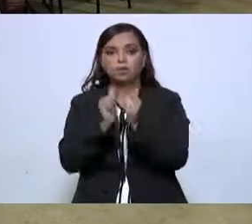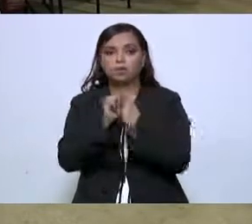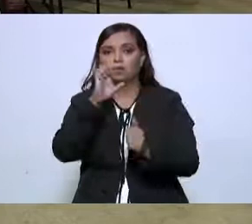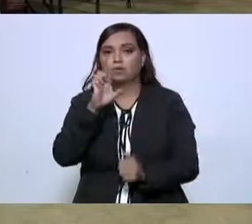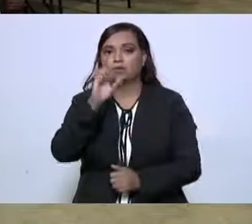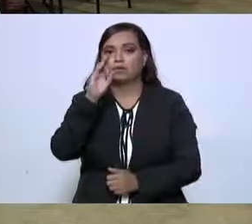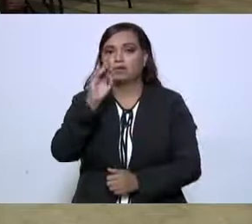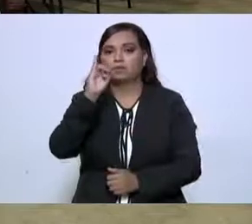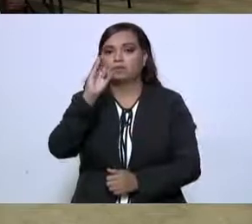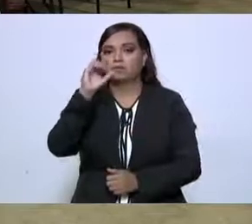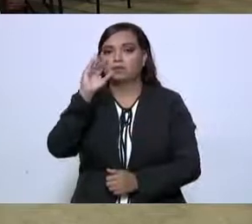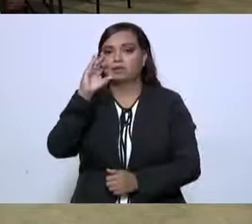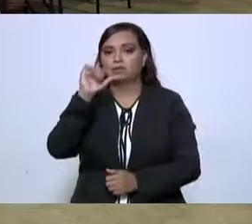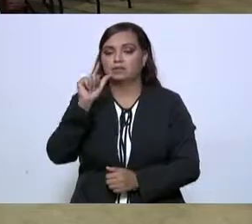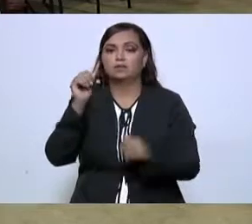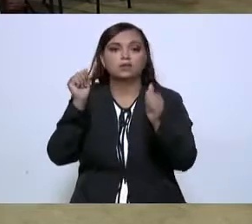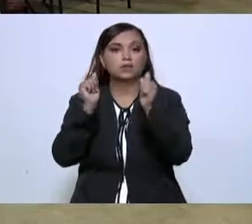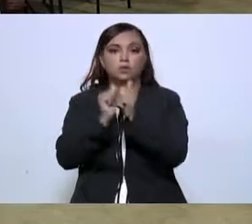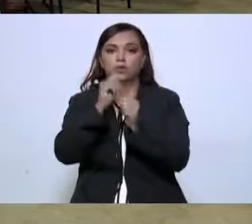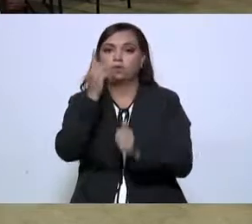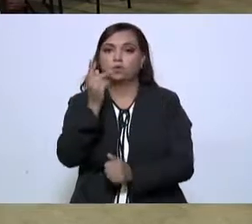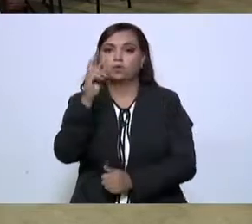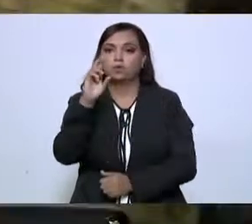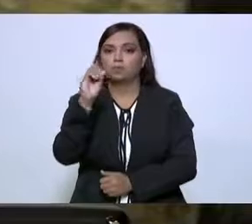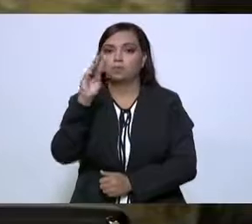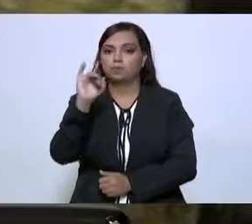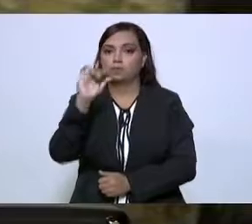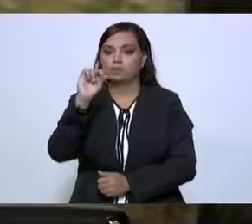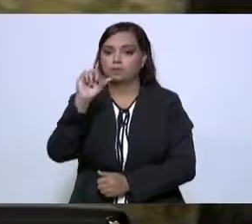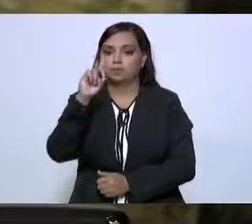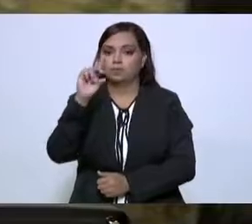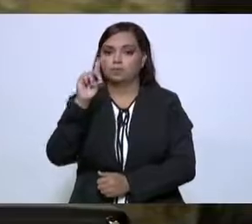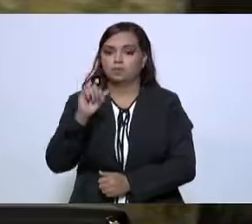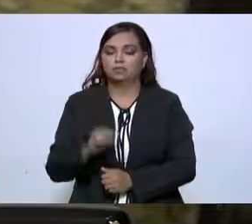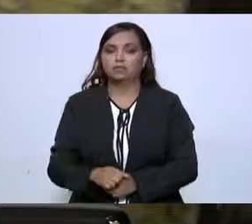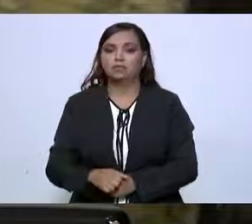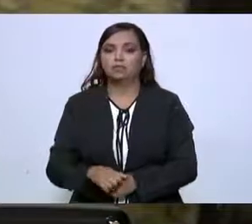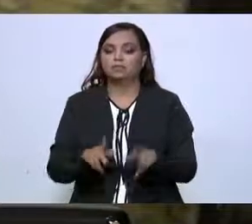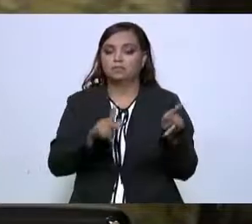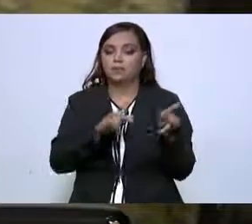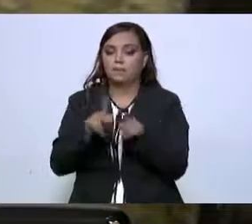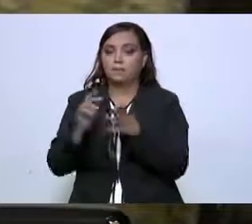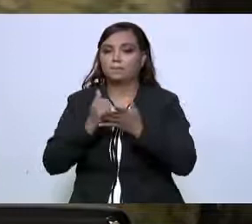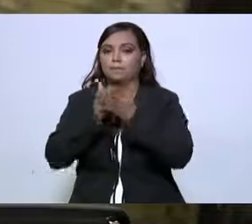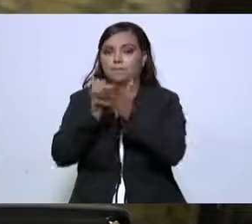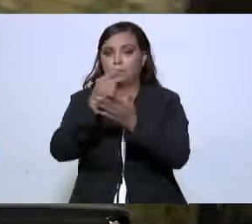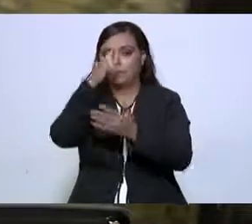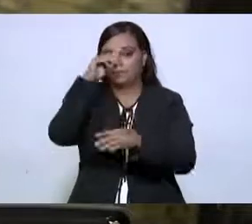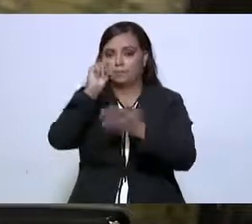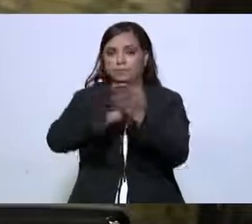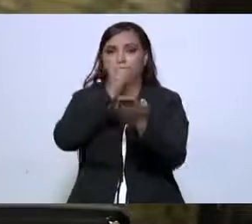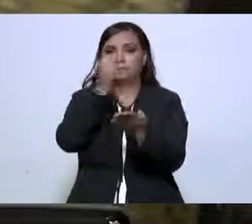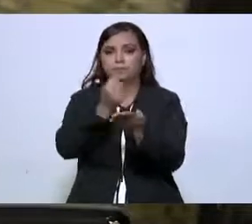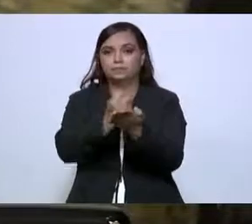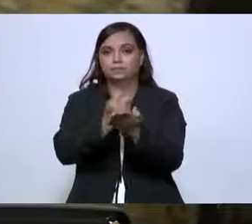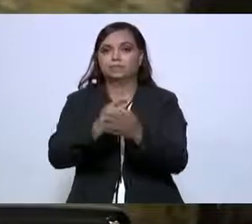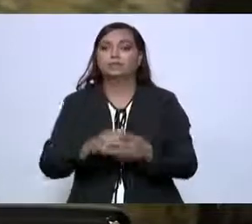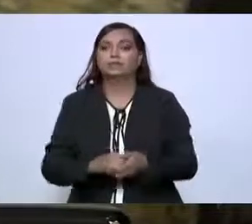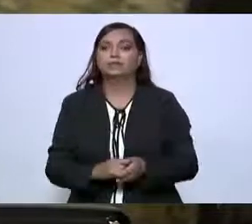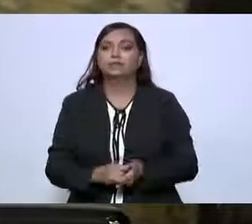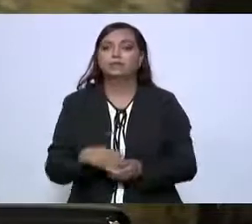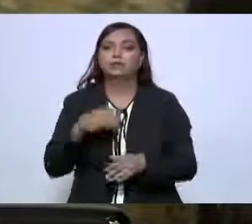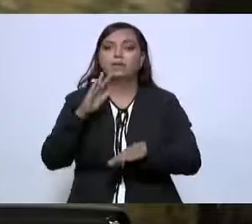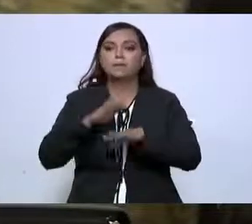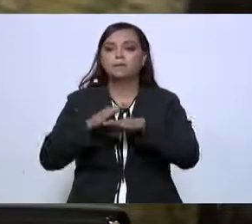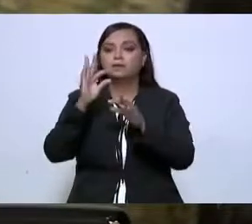y con probidad. En el plan de apoyo para Tamaulipas es